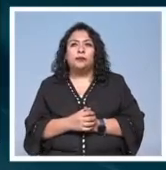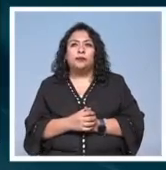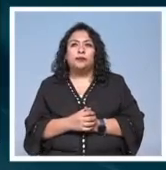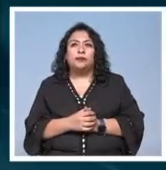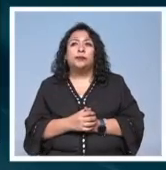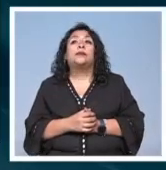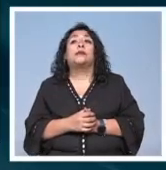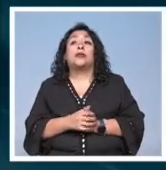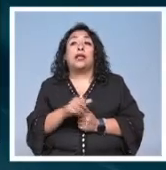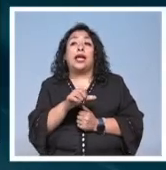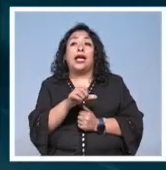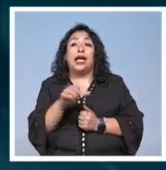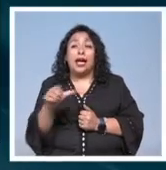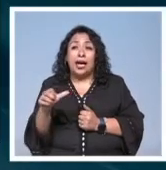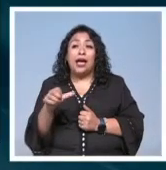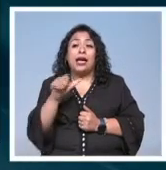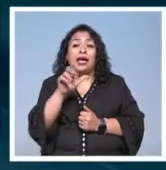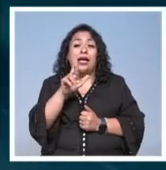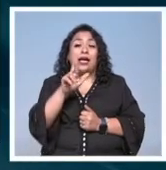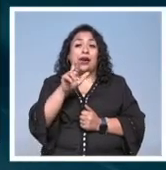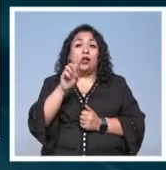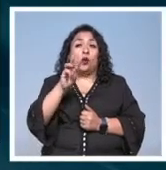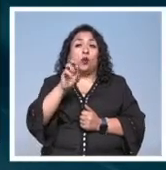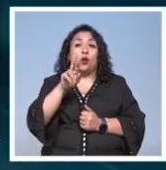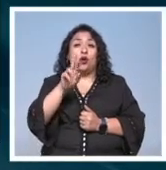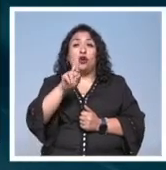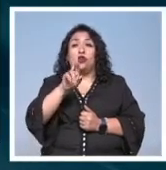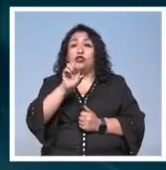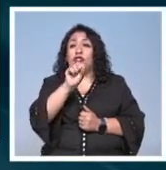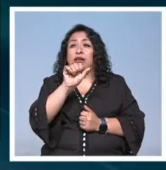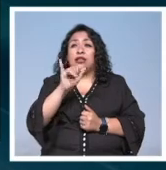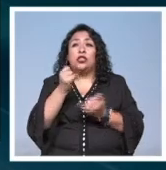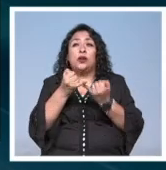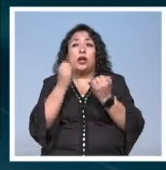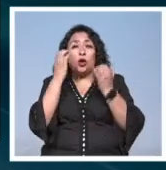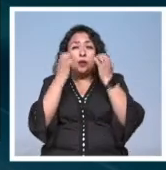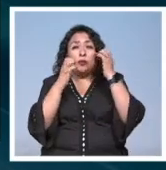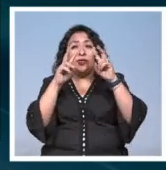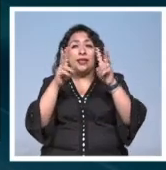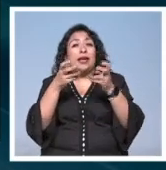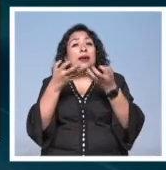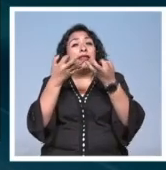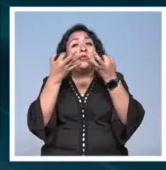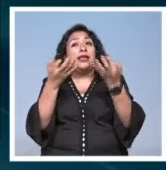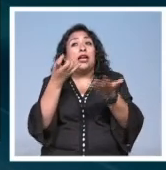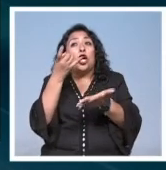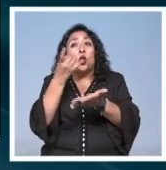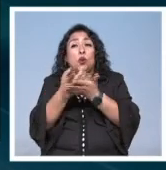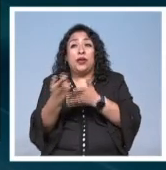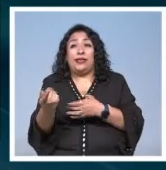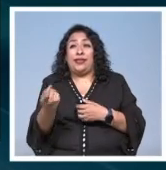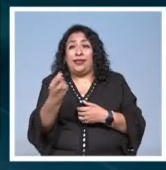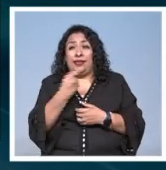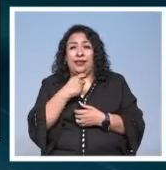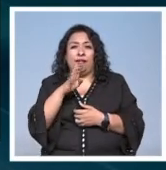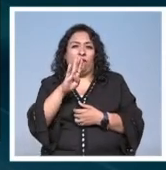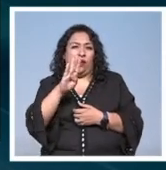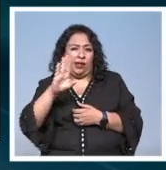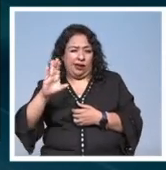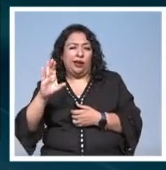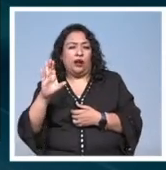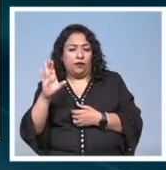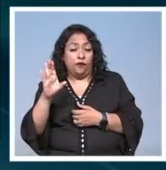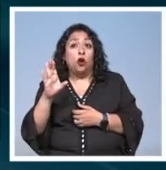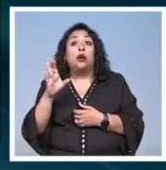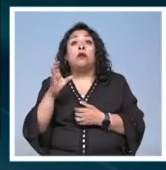En el marco del Art Walk Rosarito se inauguró la exposición Tierras únicas identidades de Baja California